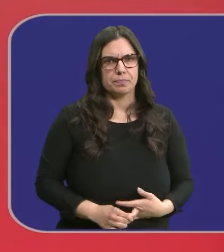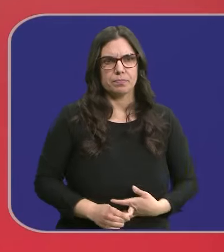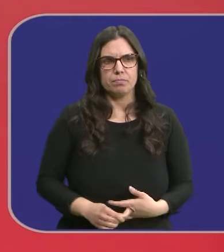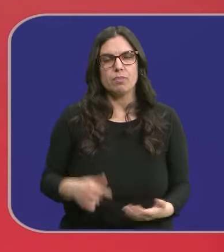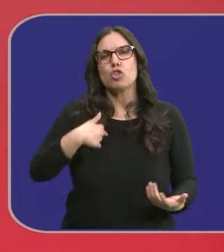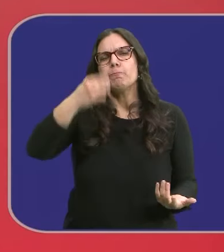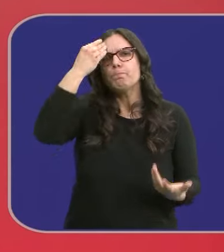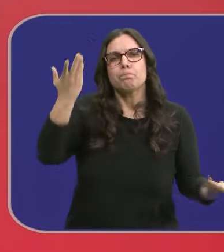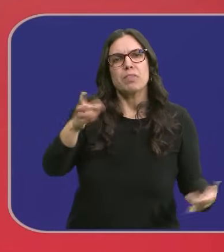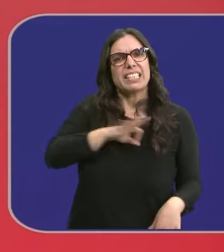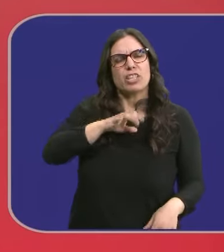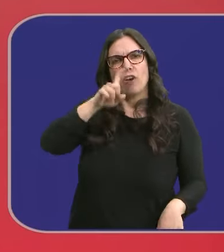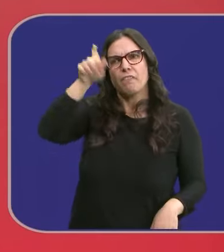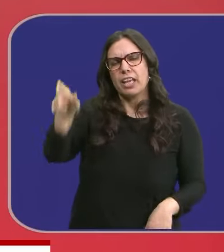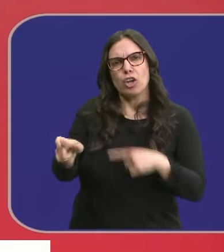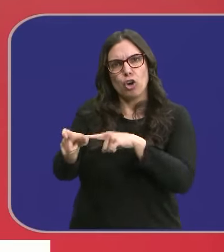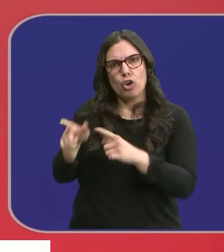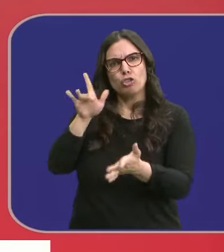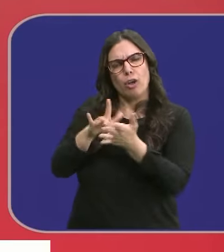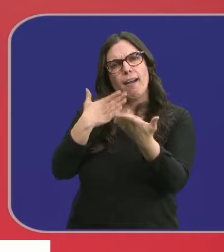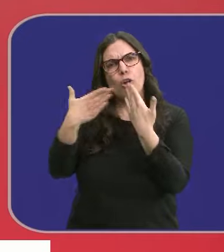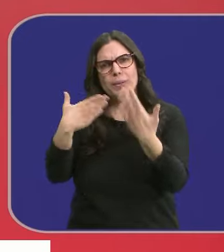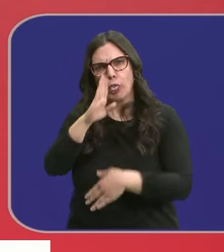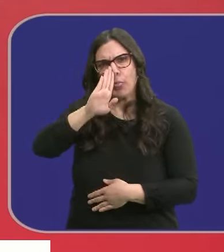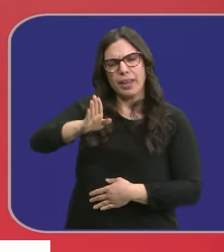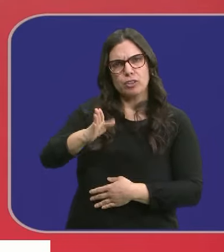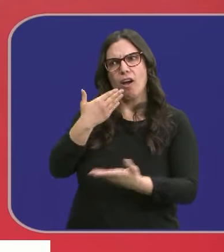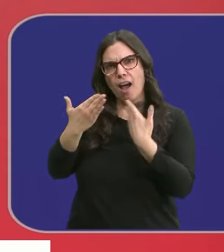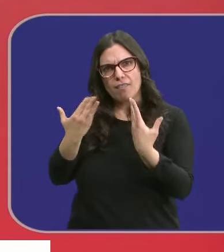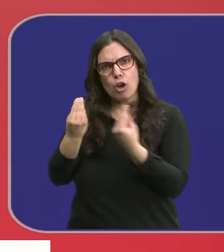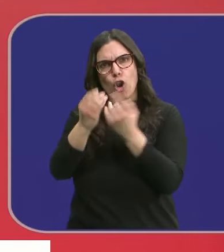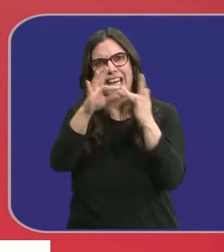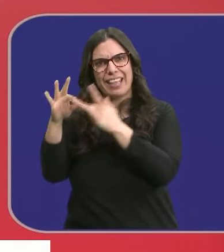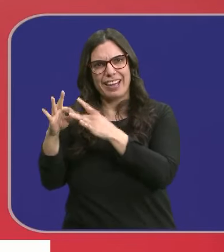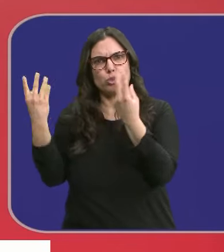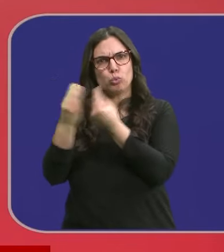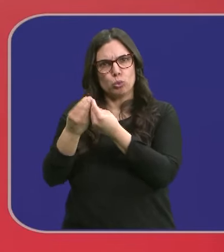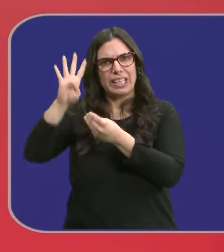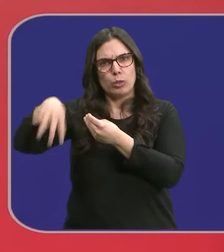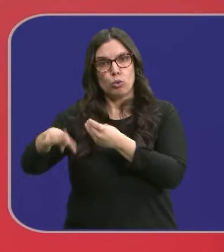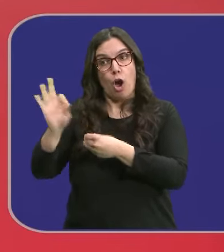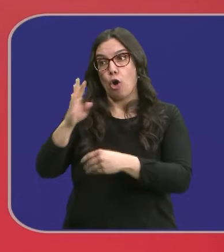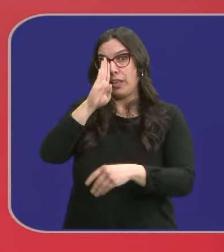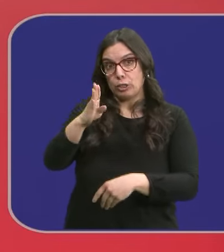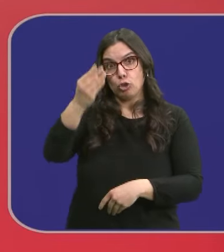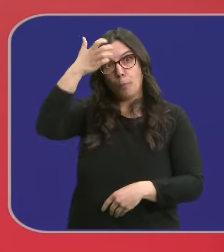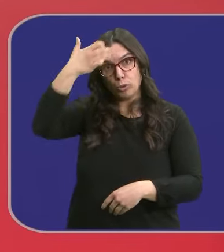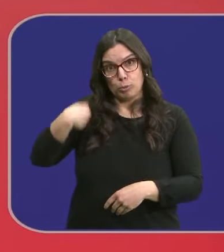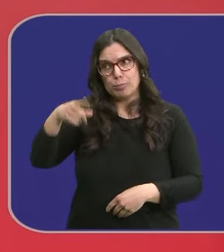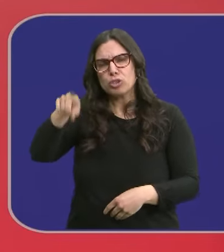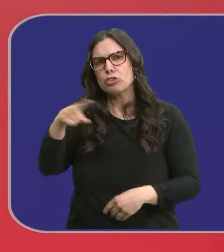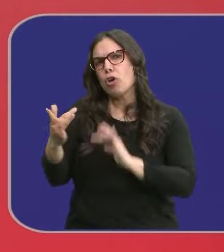Yo me pregunto si el señor Feijó ha tenido conversaciones directas con los líderes de Junts o con el propio Puigdemont.